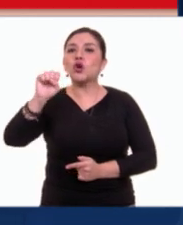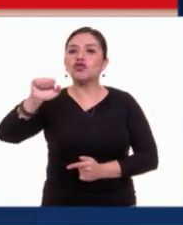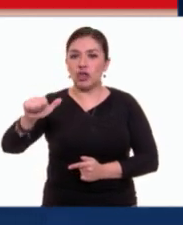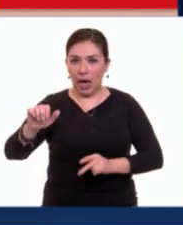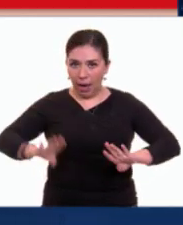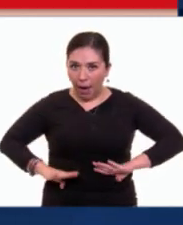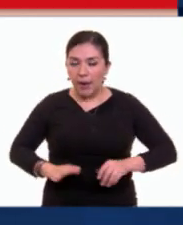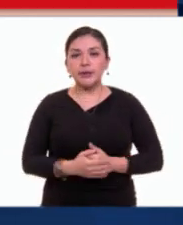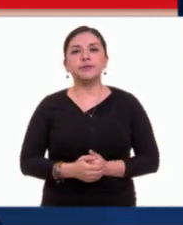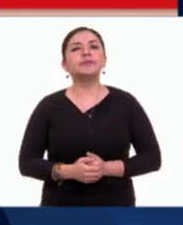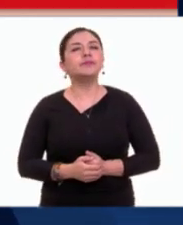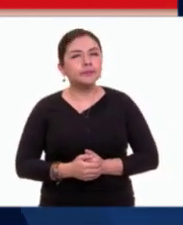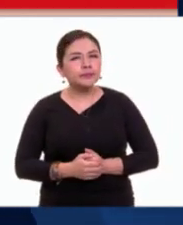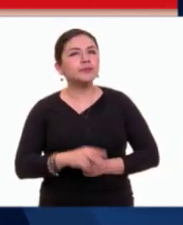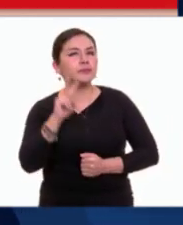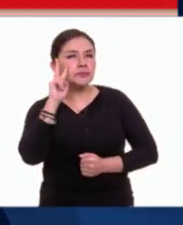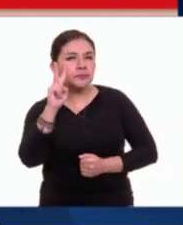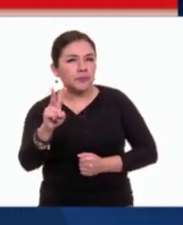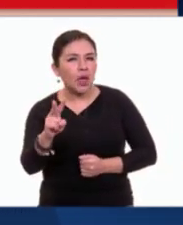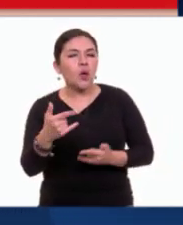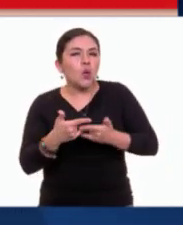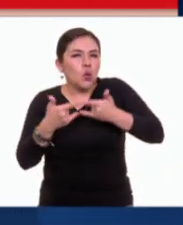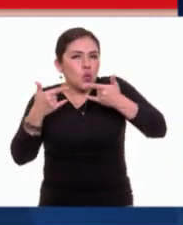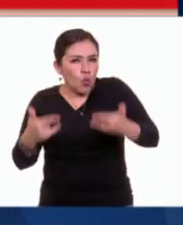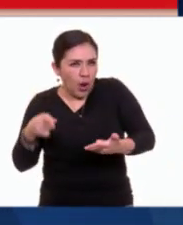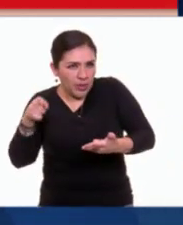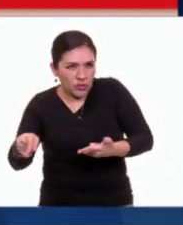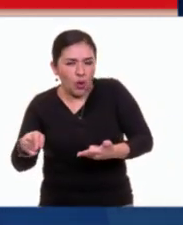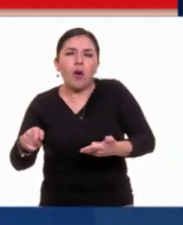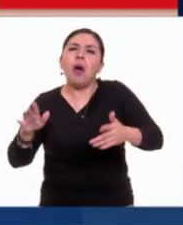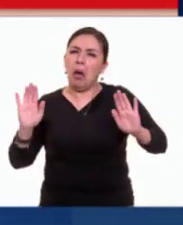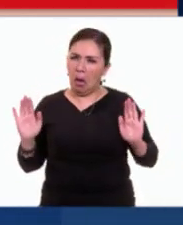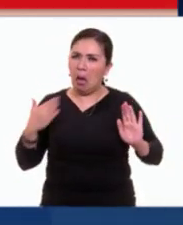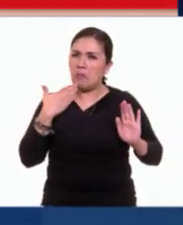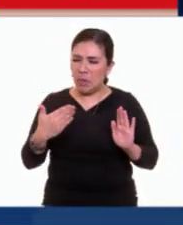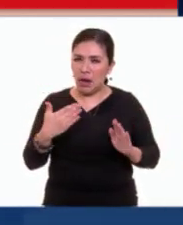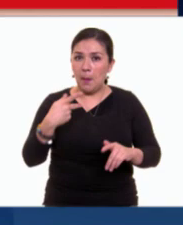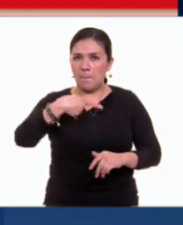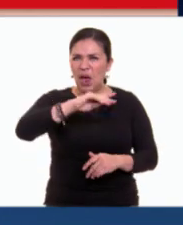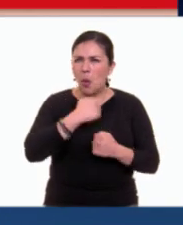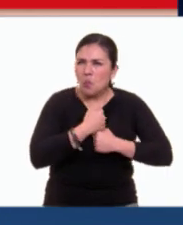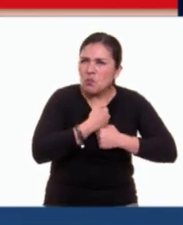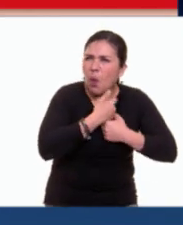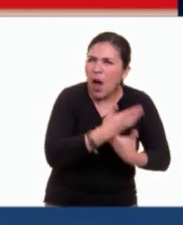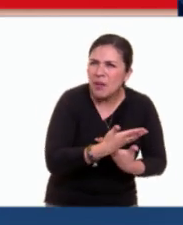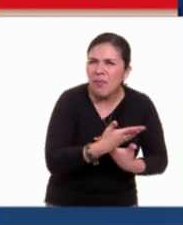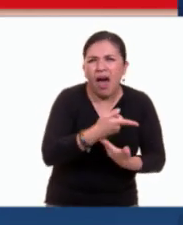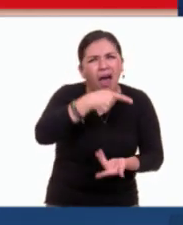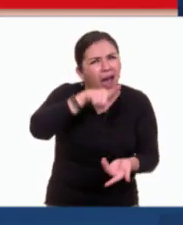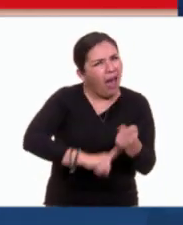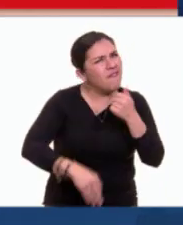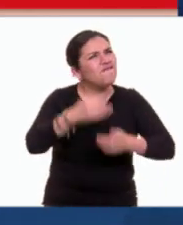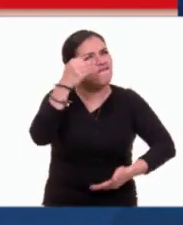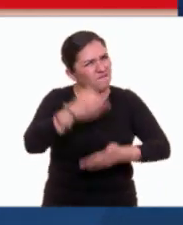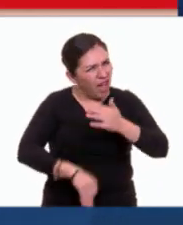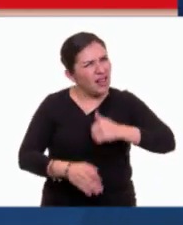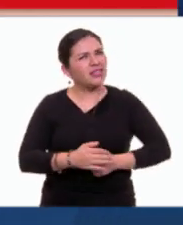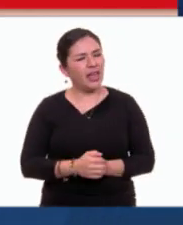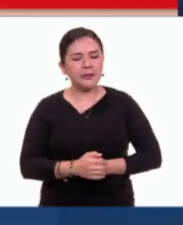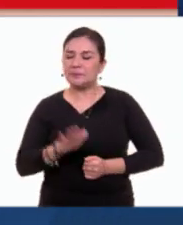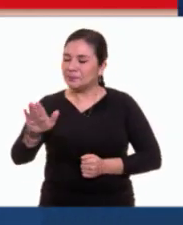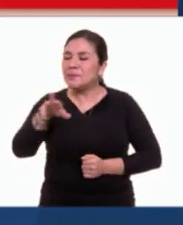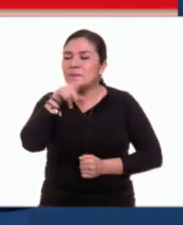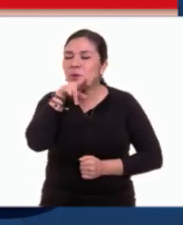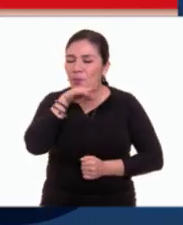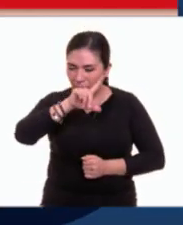estoy de acuerdo en la columna del cuento, pero no en la del poema. Me parece que está incompleta. No te preocupes, Juan